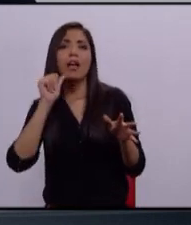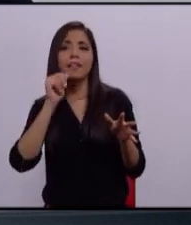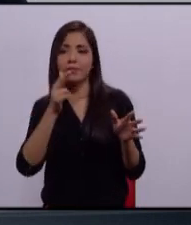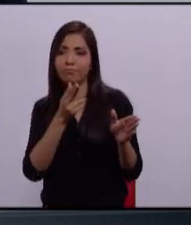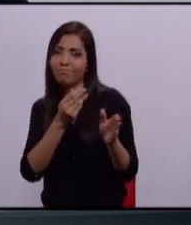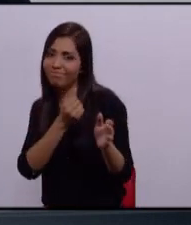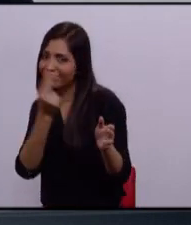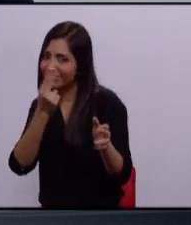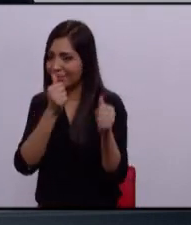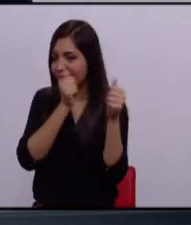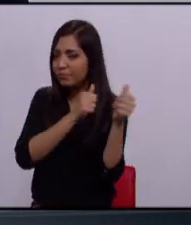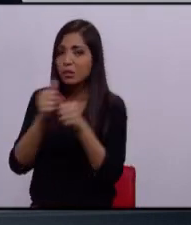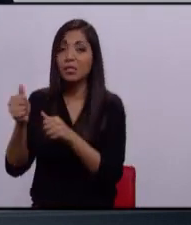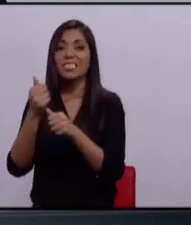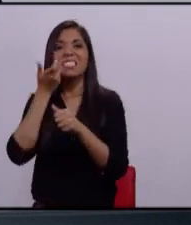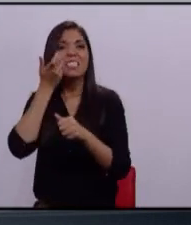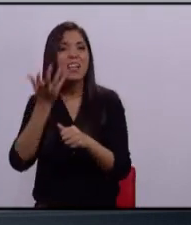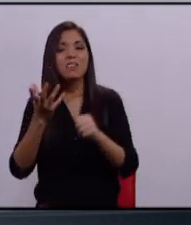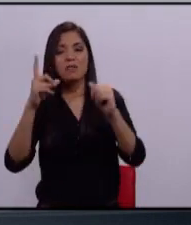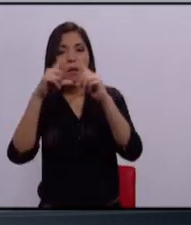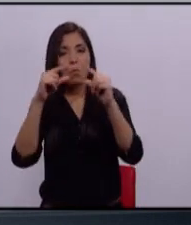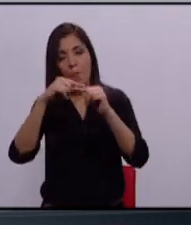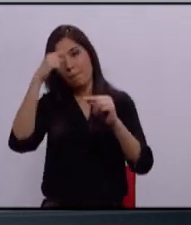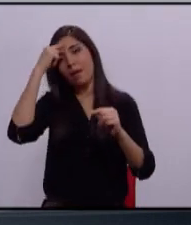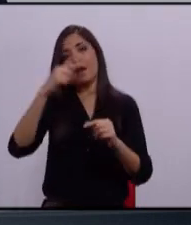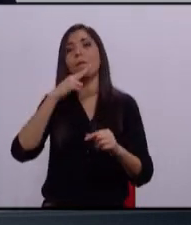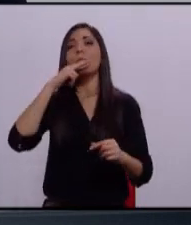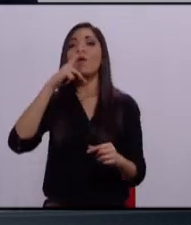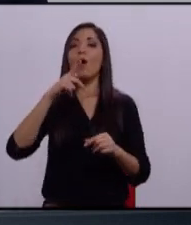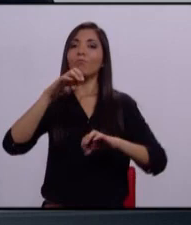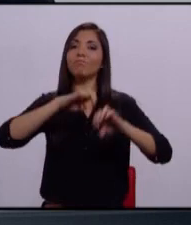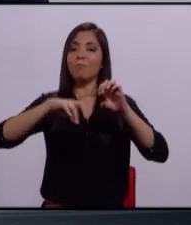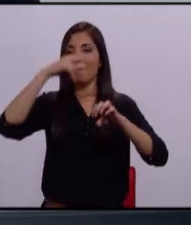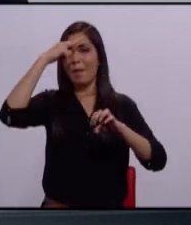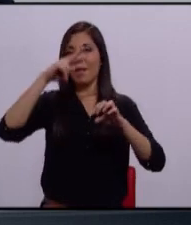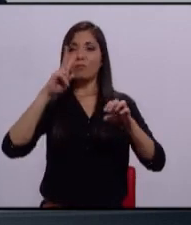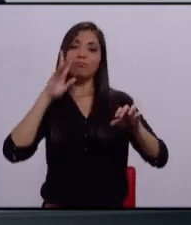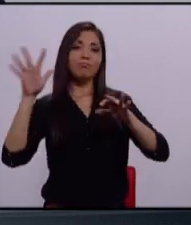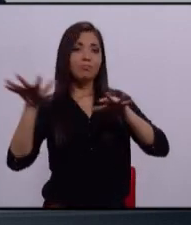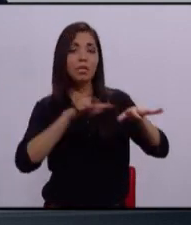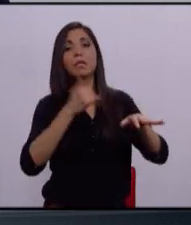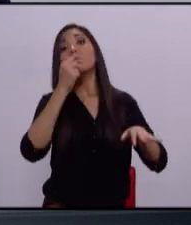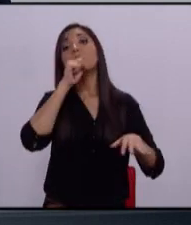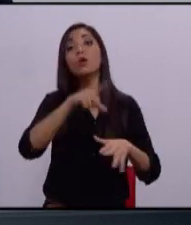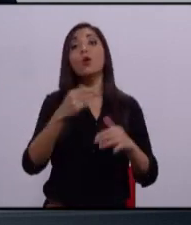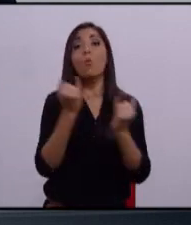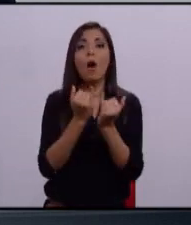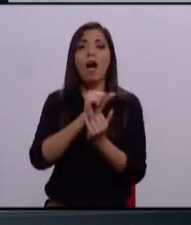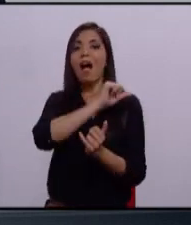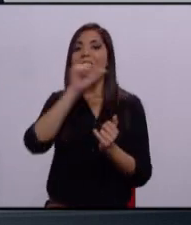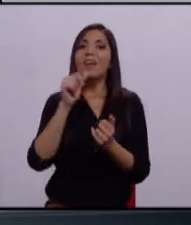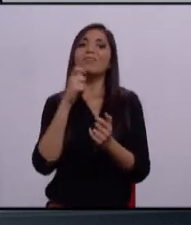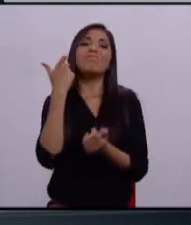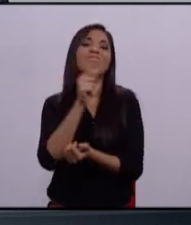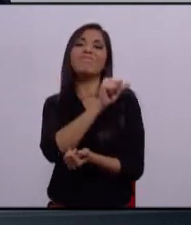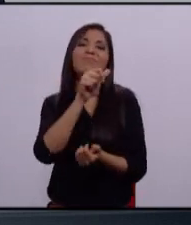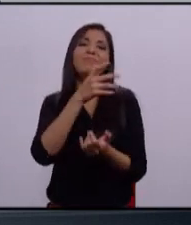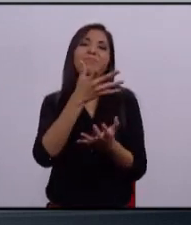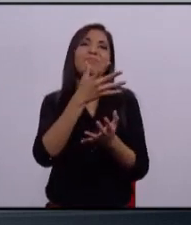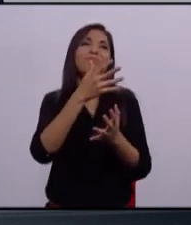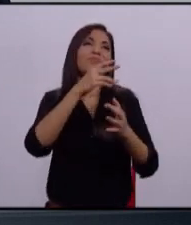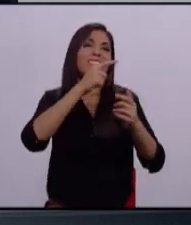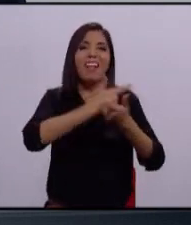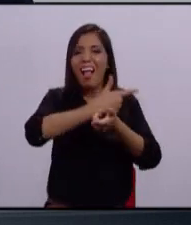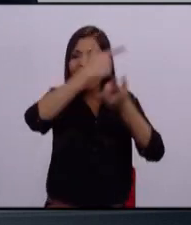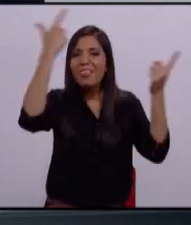hacer de Zapopan la capital empresarial de México. Vamos a otorgar incentivos fiscales a las empresas, a los